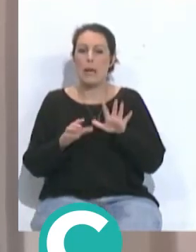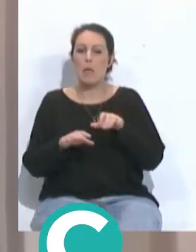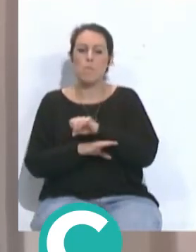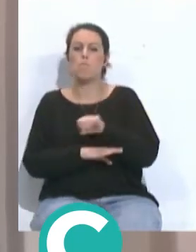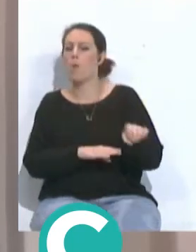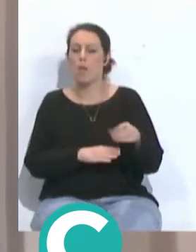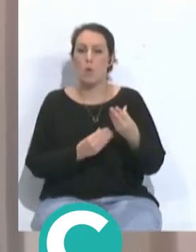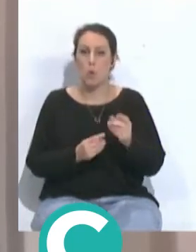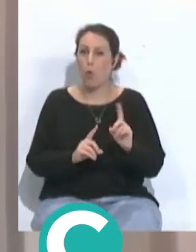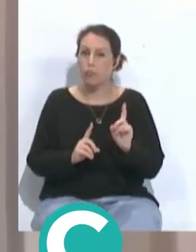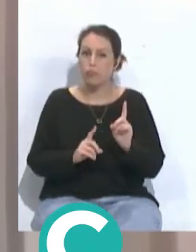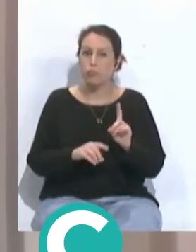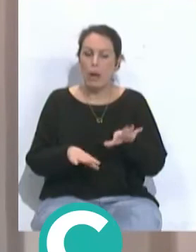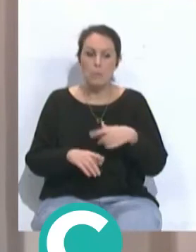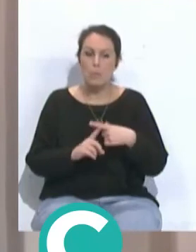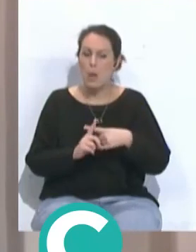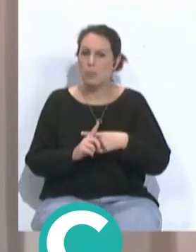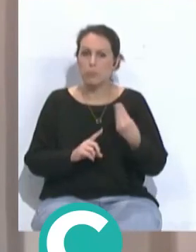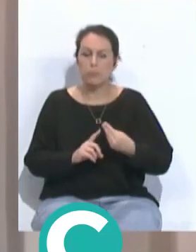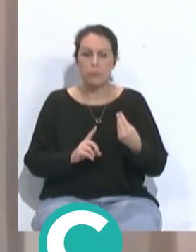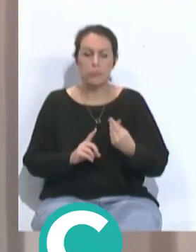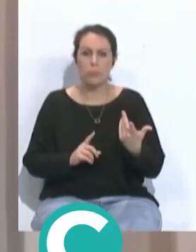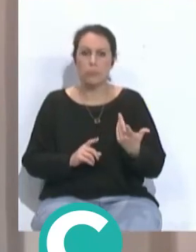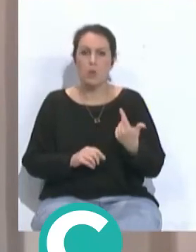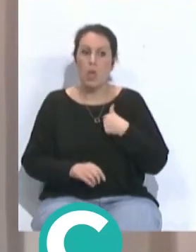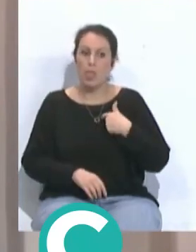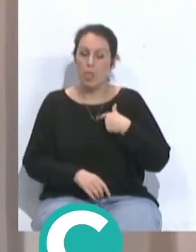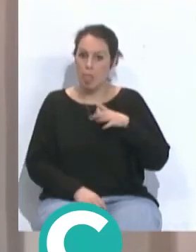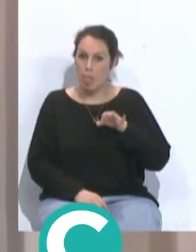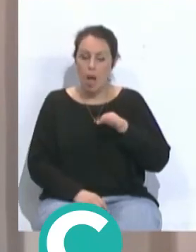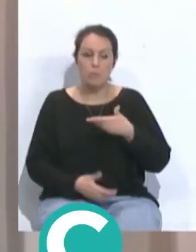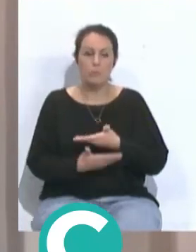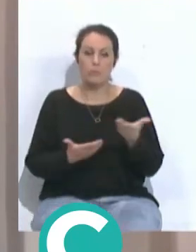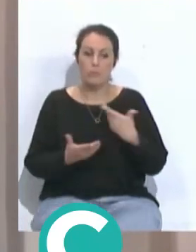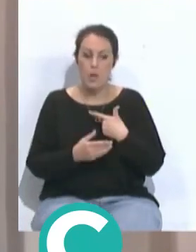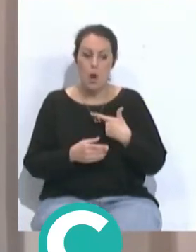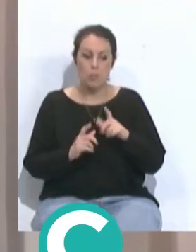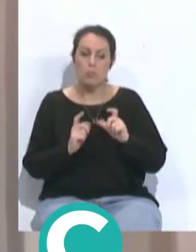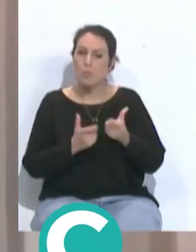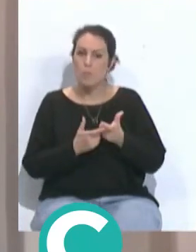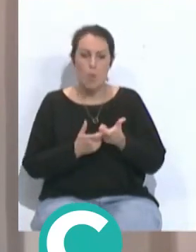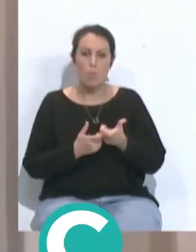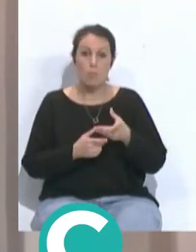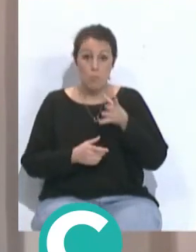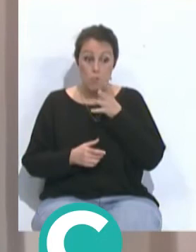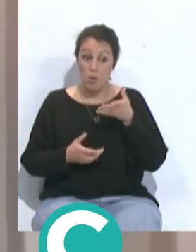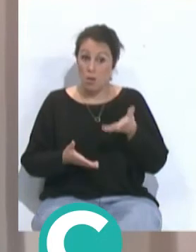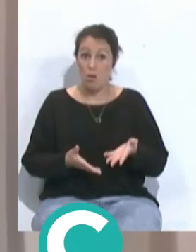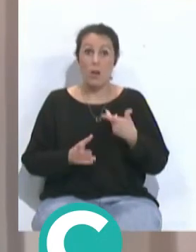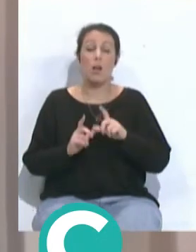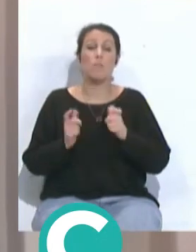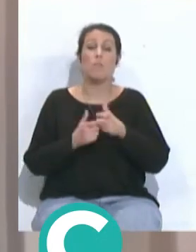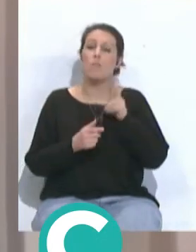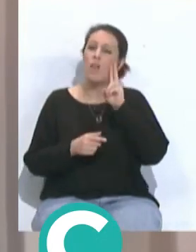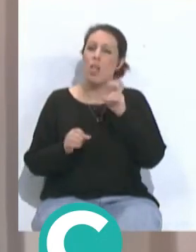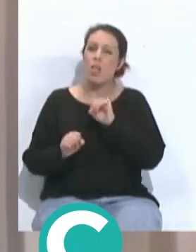Cádiz está dando un nivel y vamos que de verdad que yo confío a muerte en el equipo porque es que da para eso de que ves al equipo